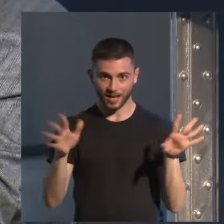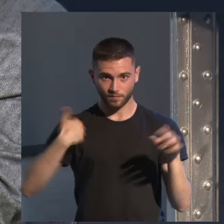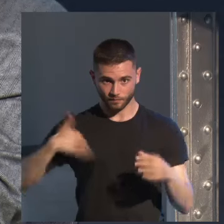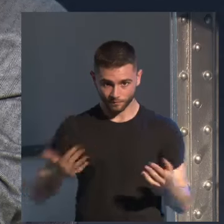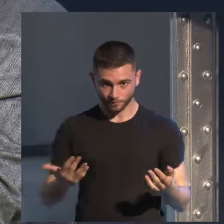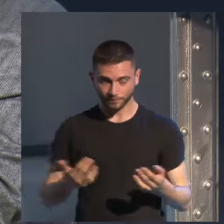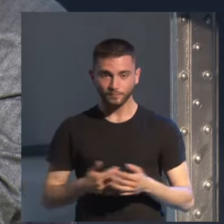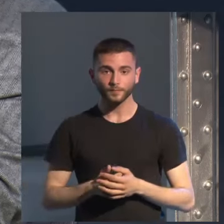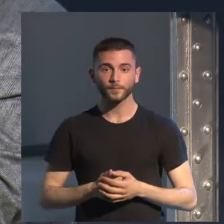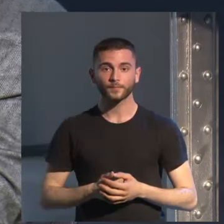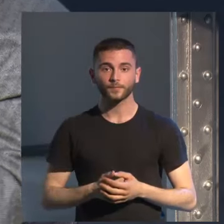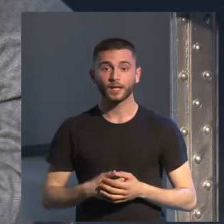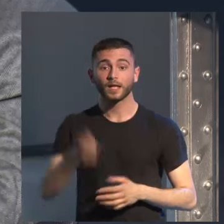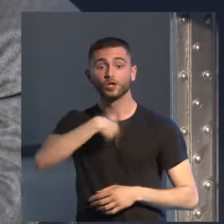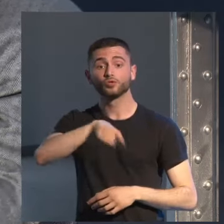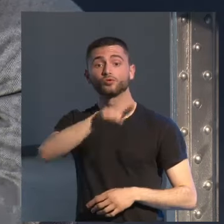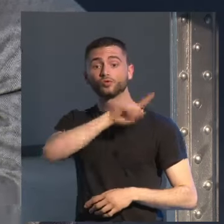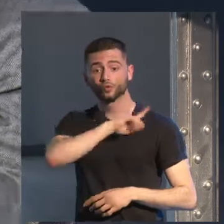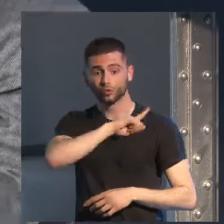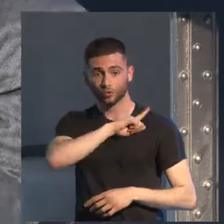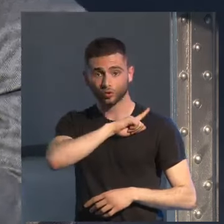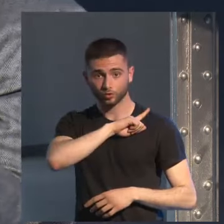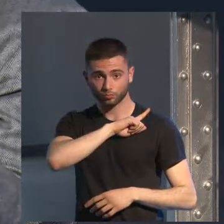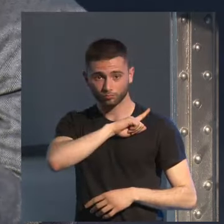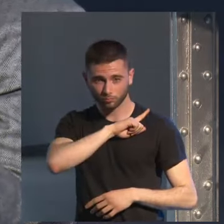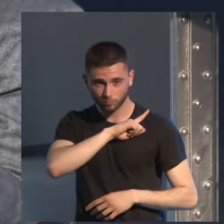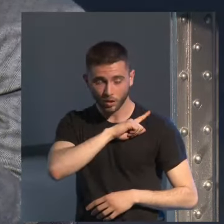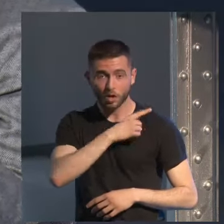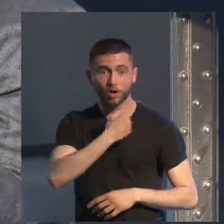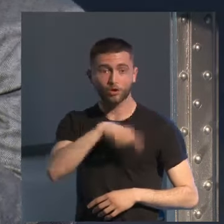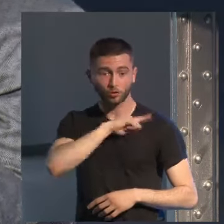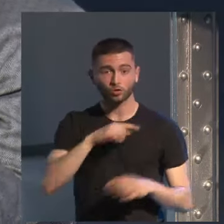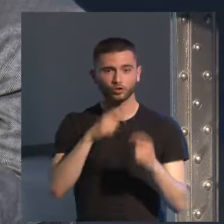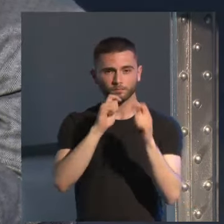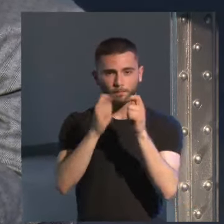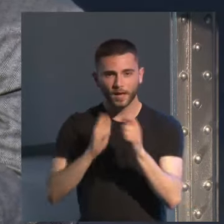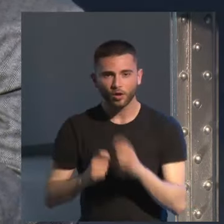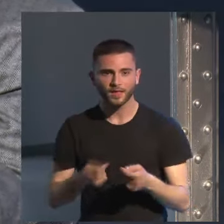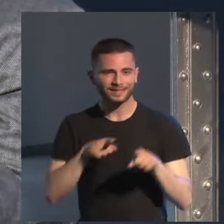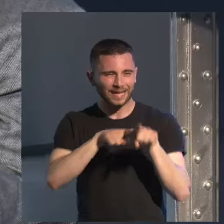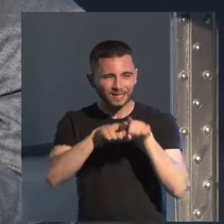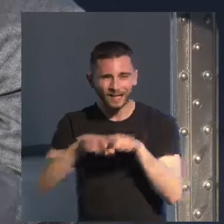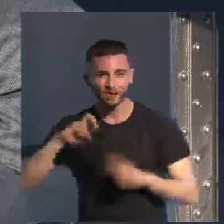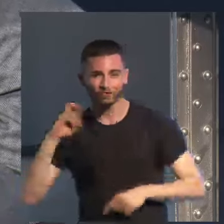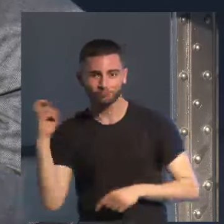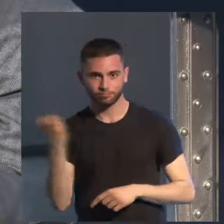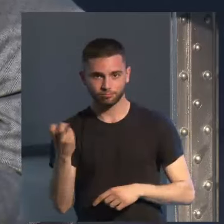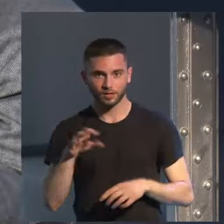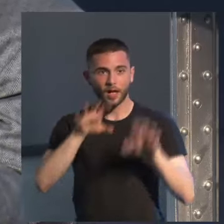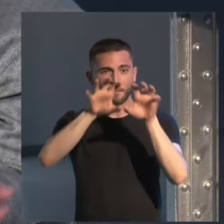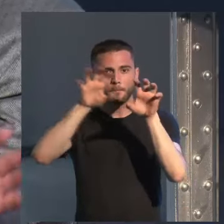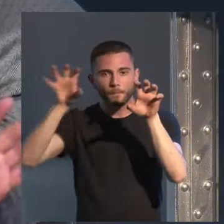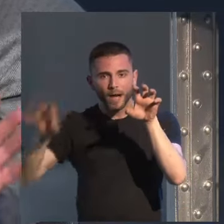nosotros, los periodistas críticos de los países,